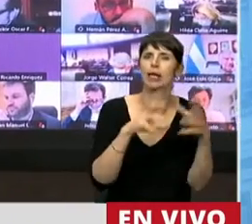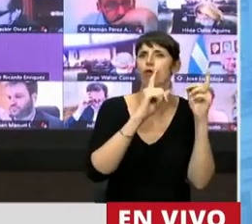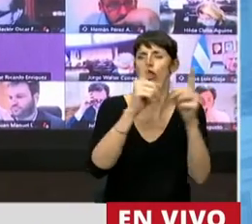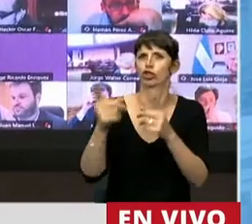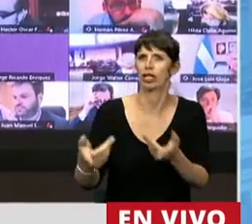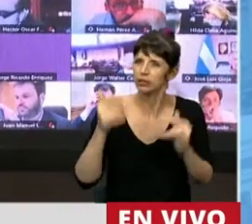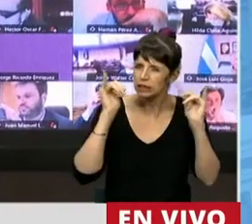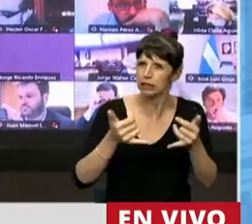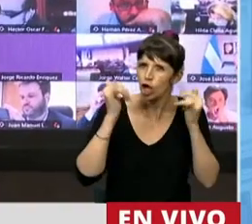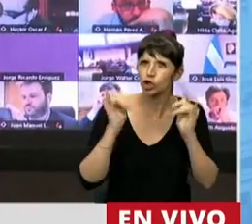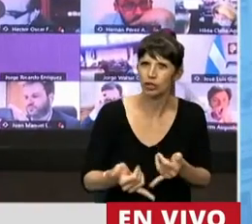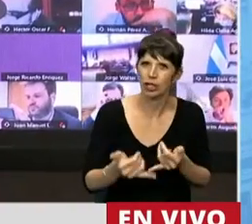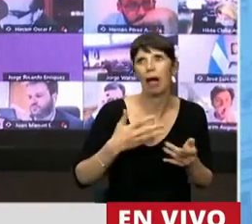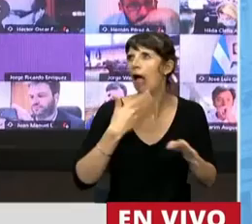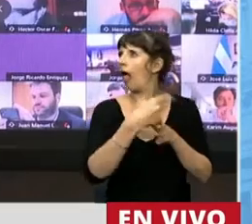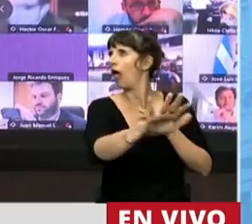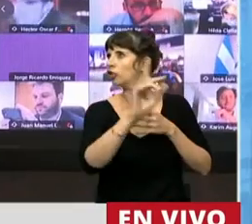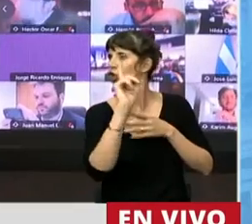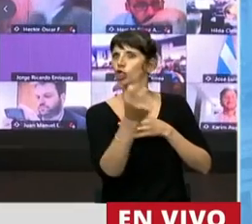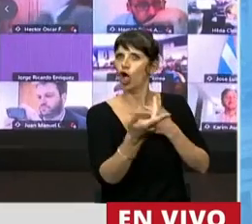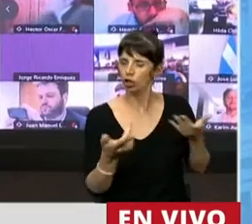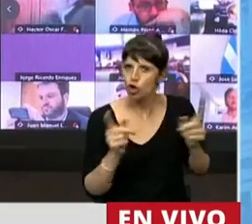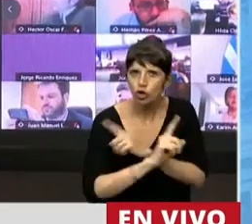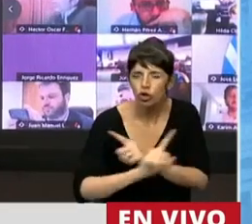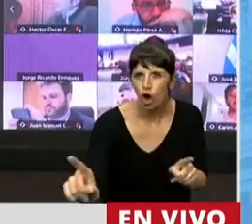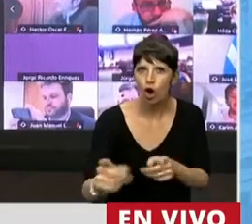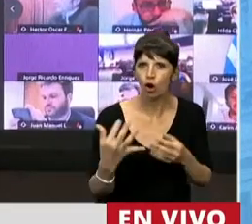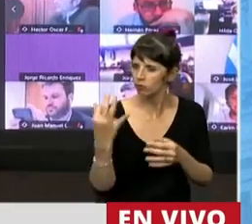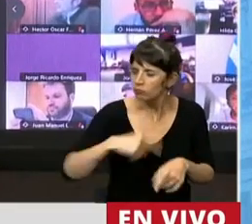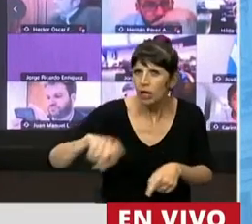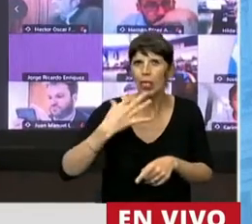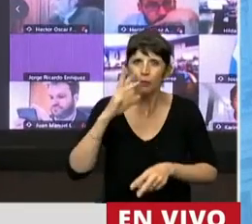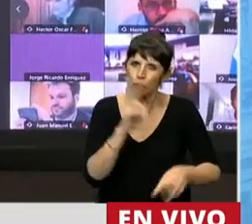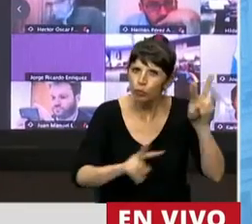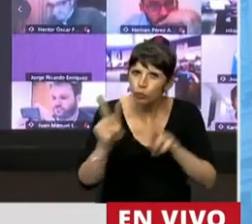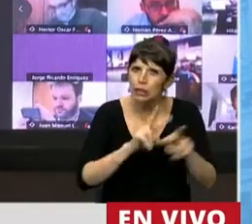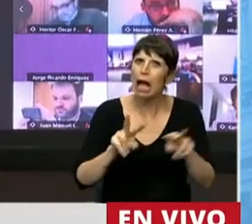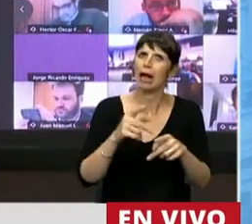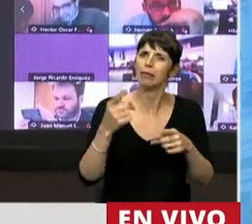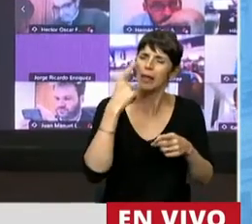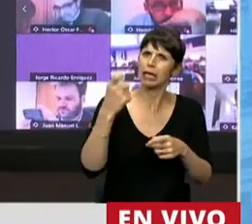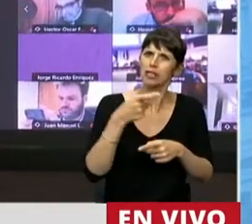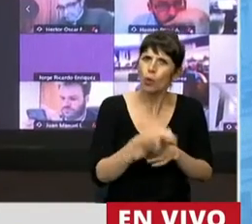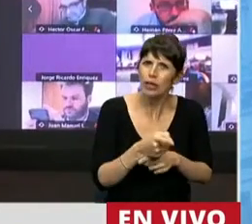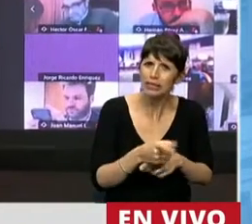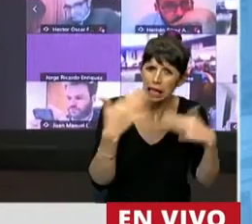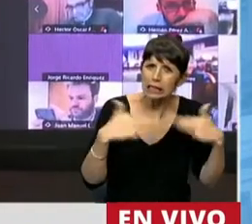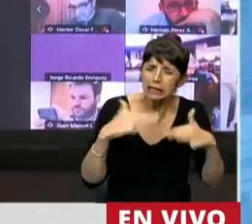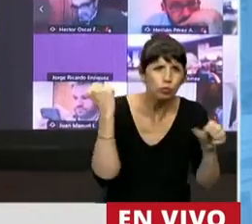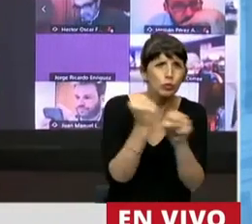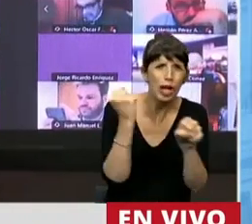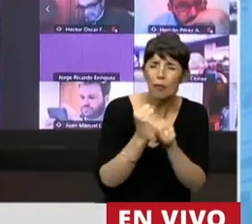sin dejarlos solos. Tenemos que revalorizar la tarea docente construida durante la pandemia.